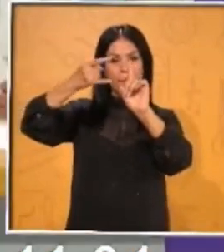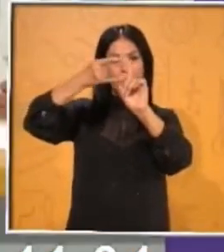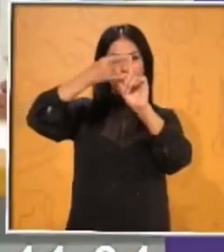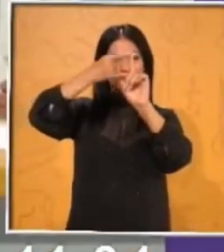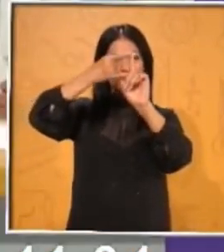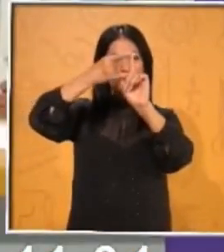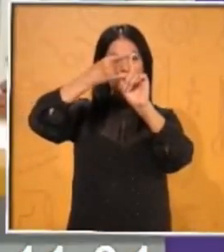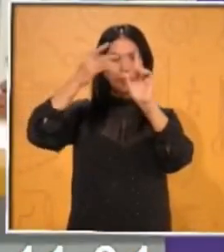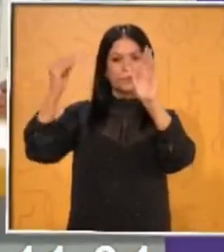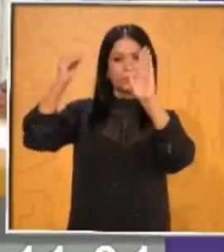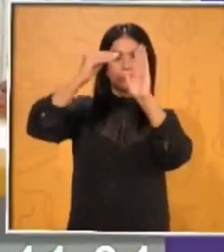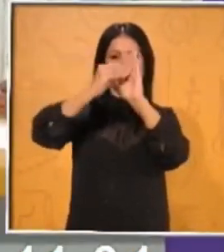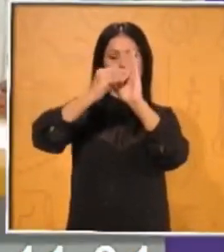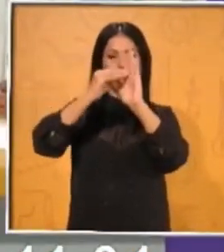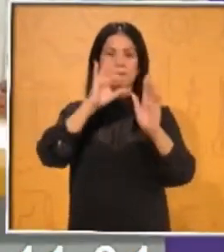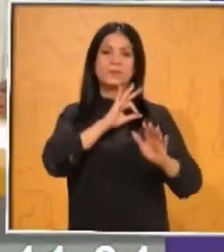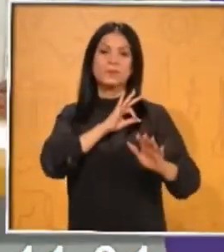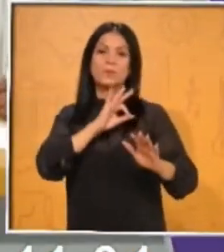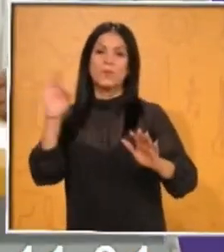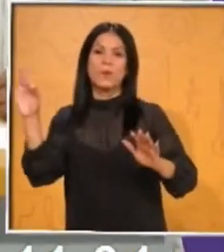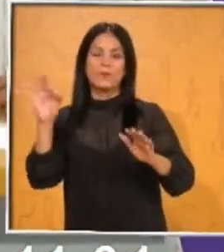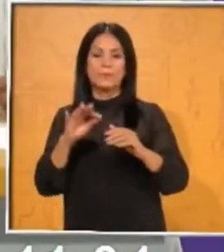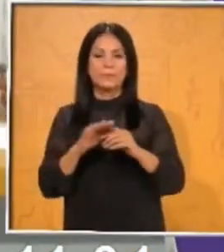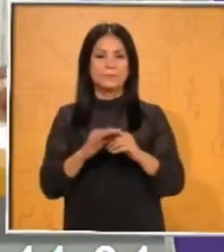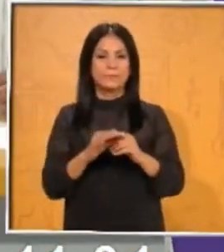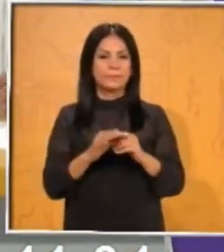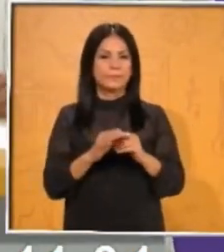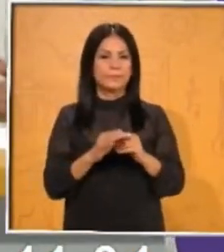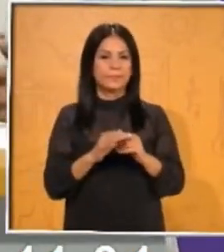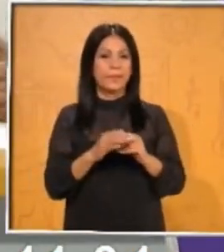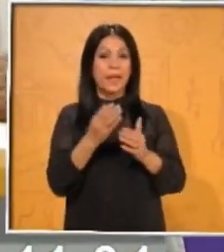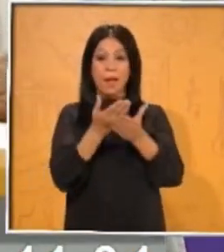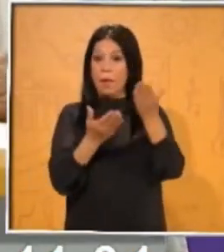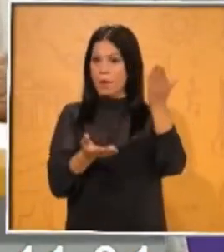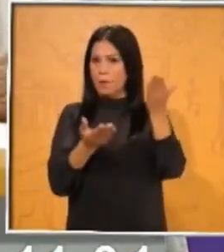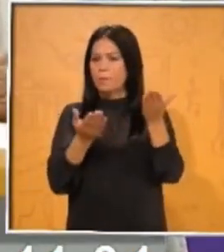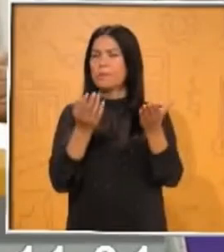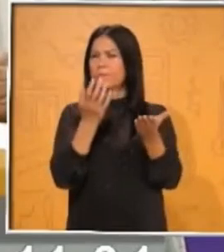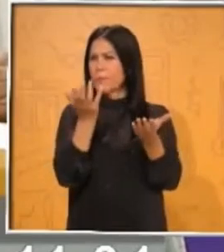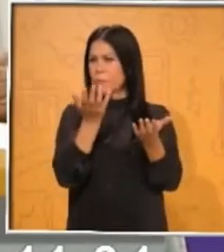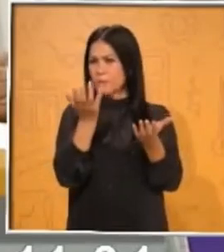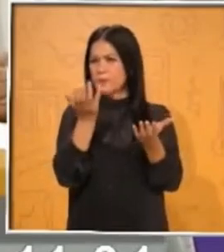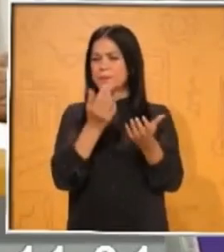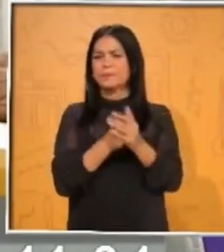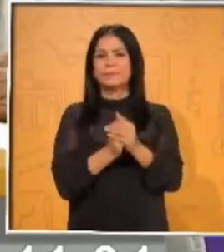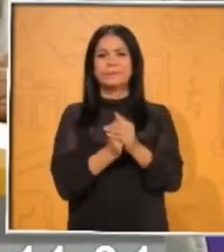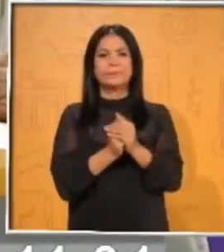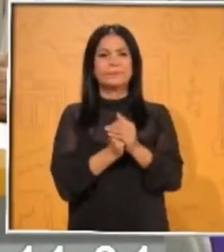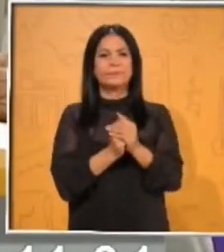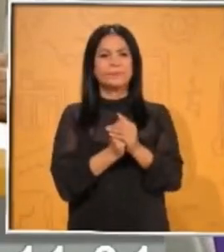vamos a hacer un pequeño ejercicio sobre los imanes. Bien.